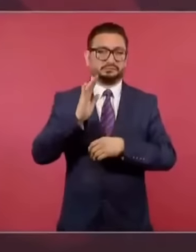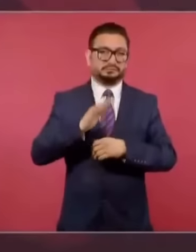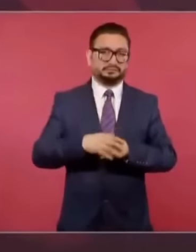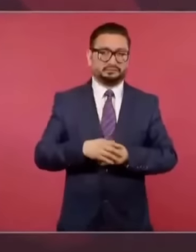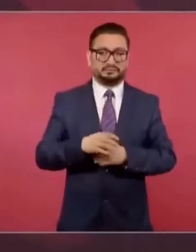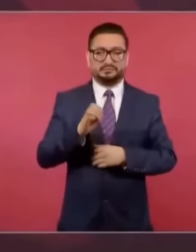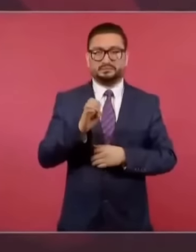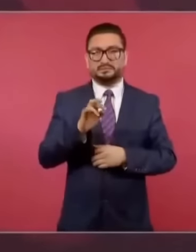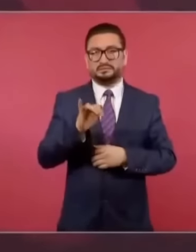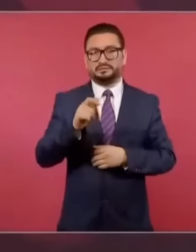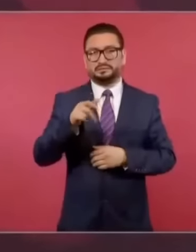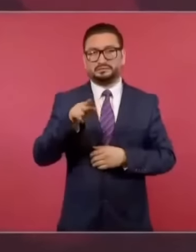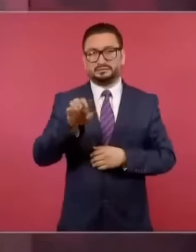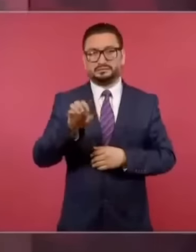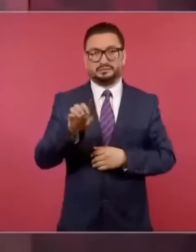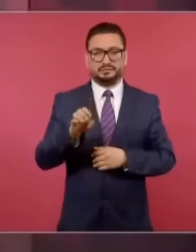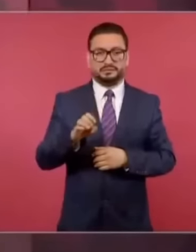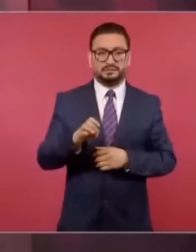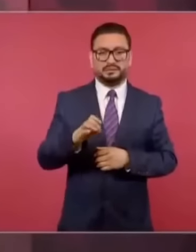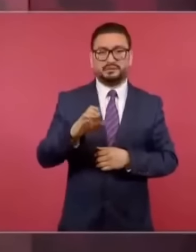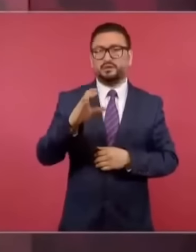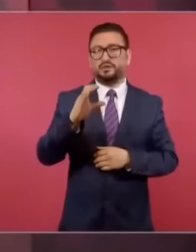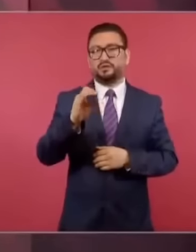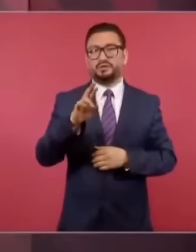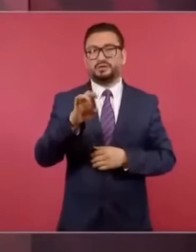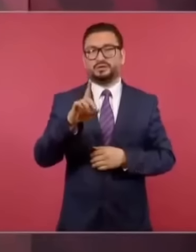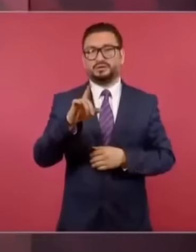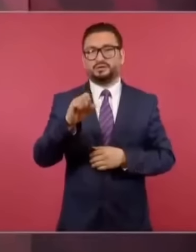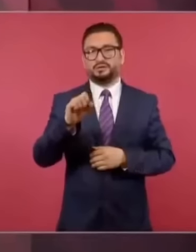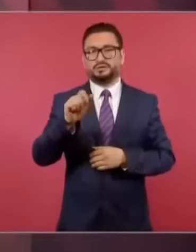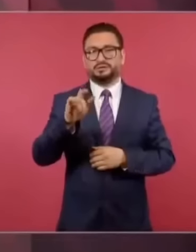Enrique, sí, Carlos Salinas de Gortel.